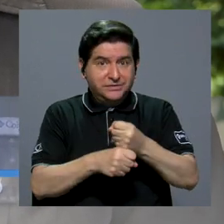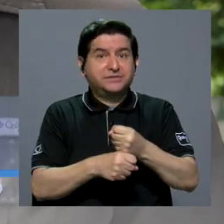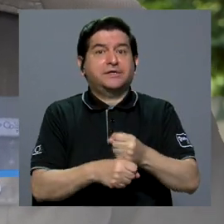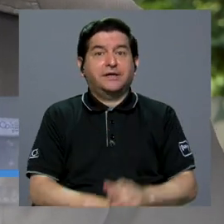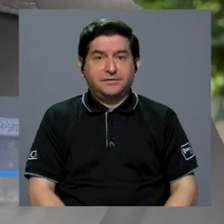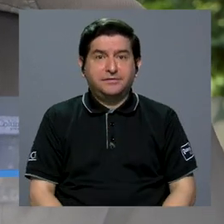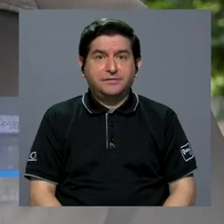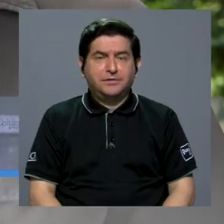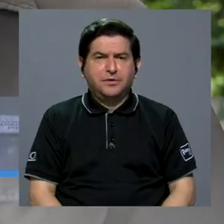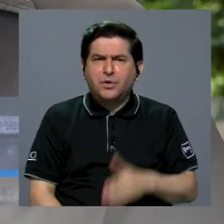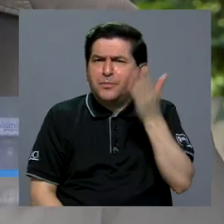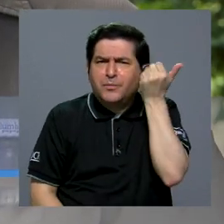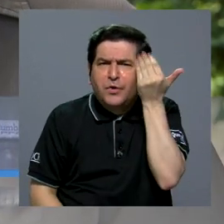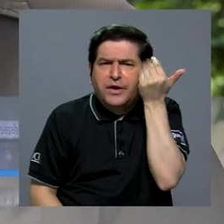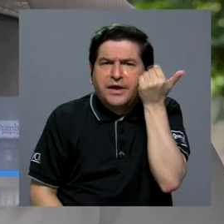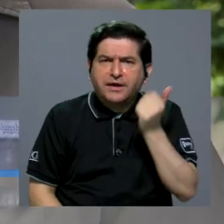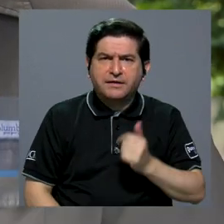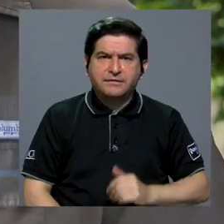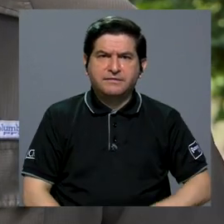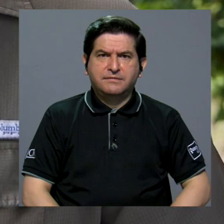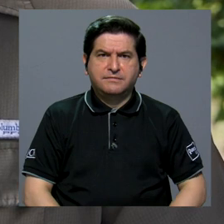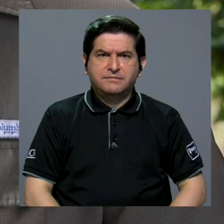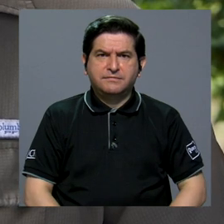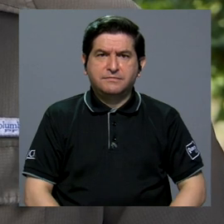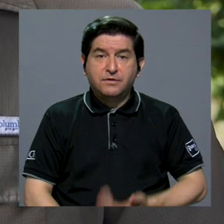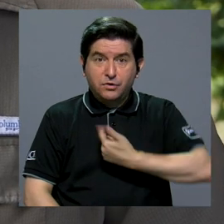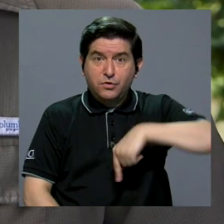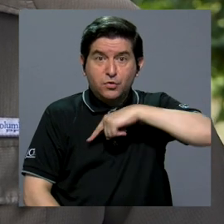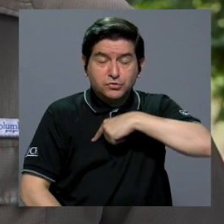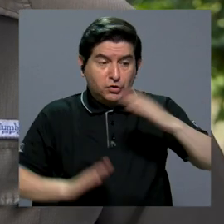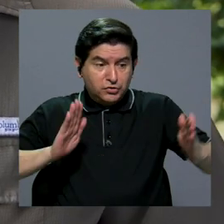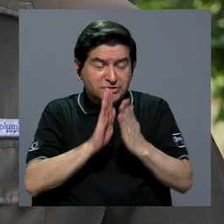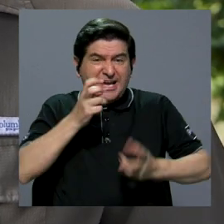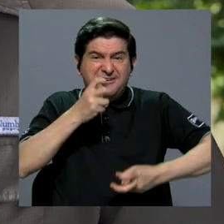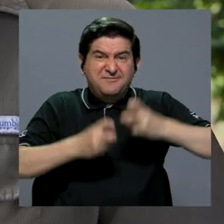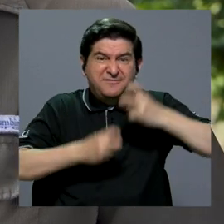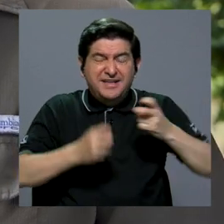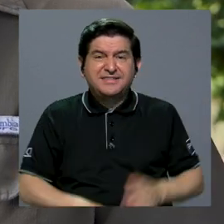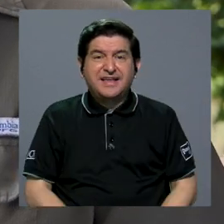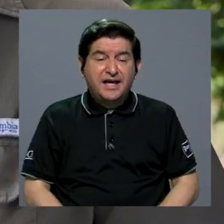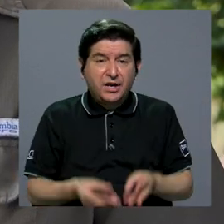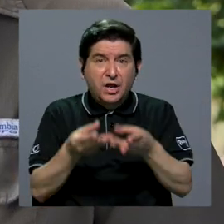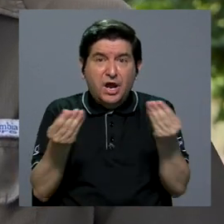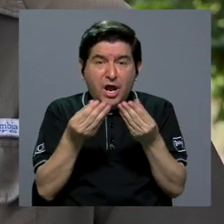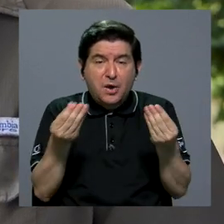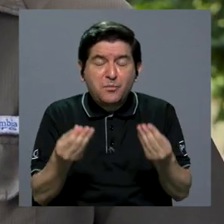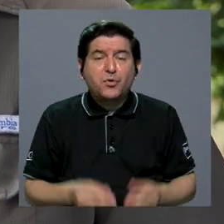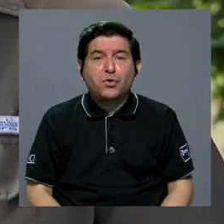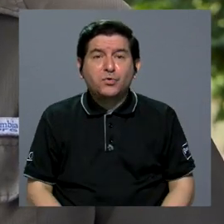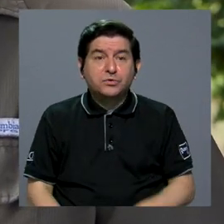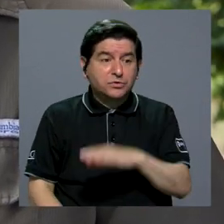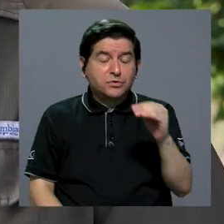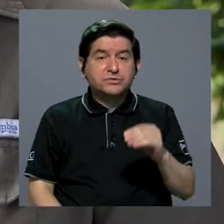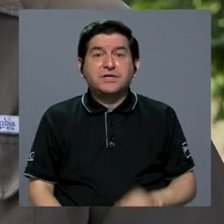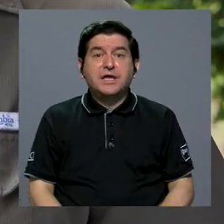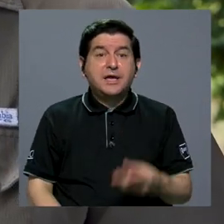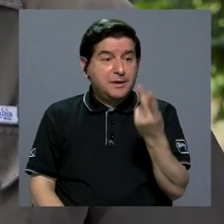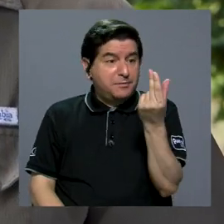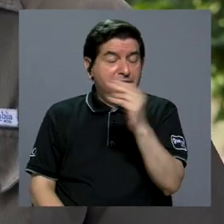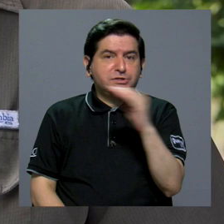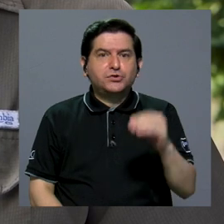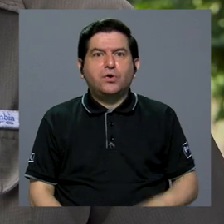Fue un reto producir porque estamos enfrentándonos una crisis en fertilizantes, en los precios y en la disponibilidad.